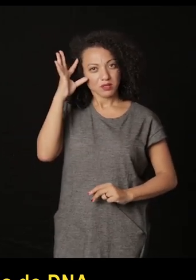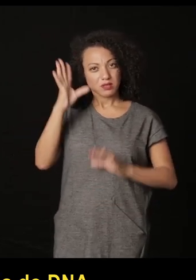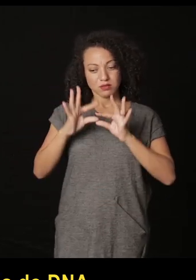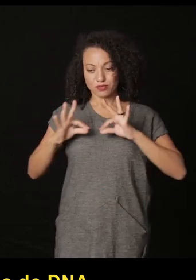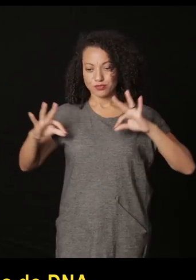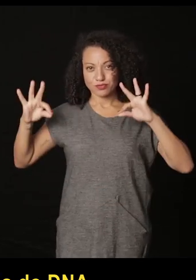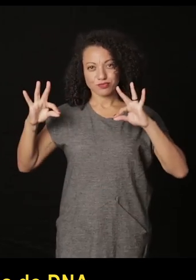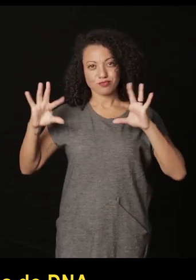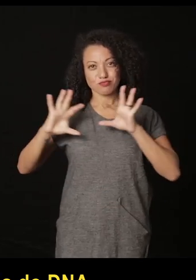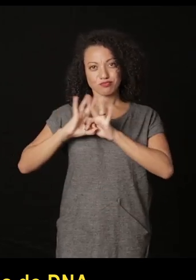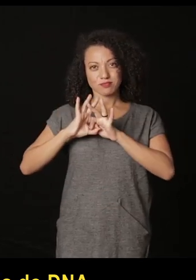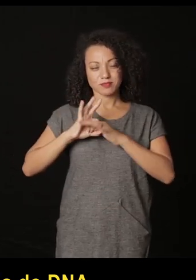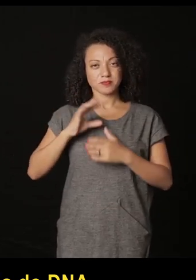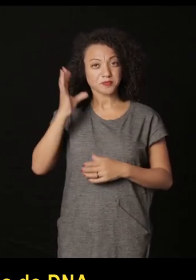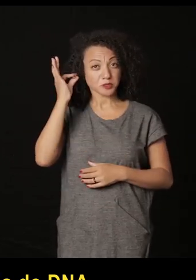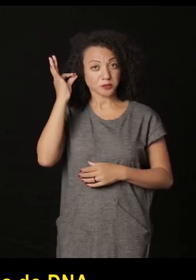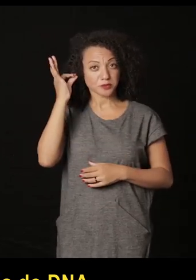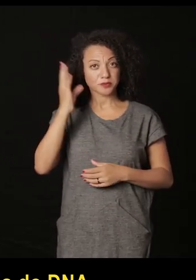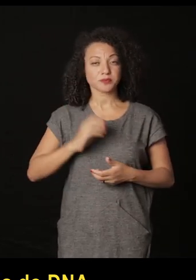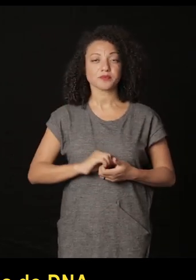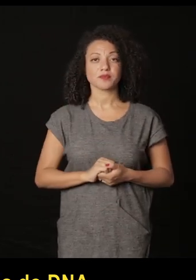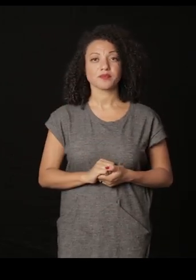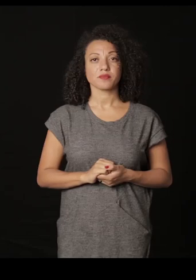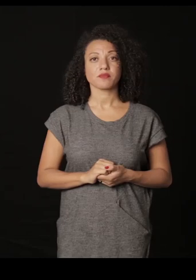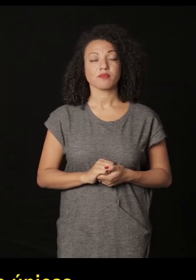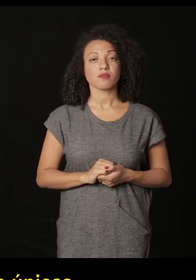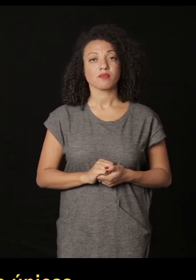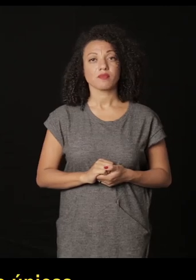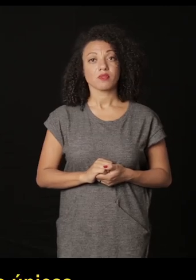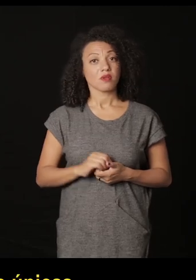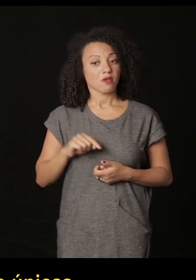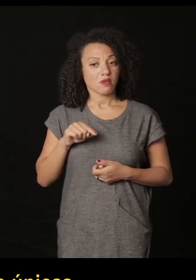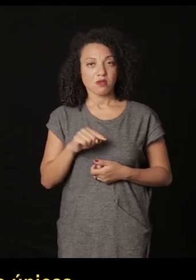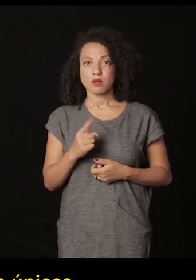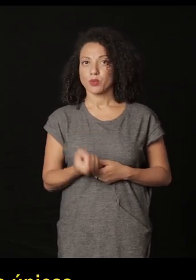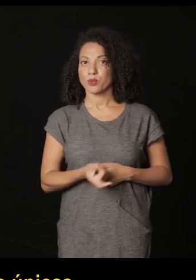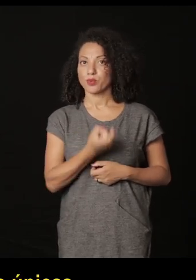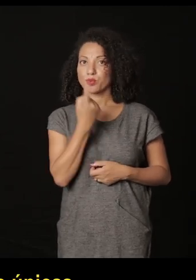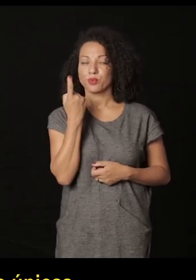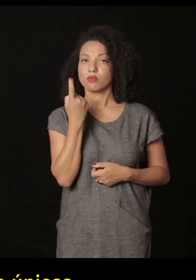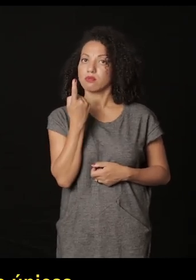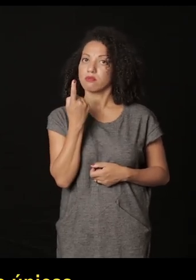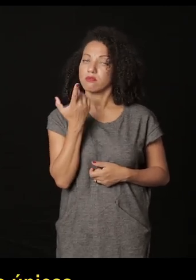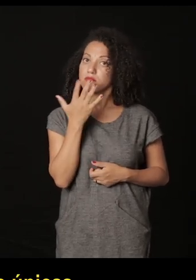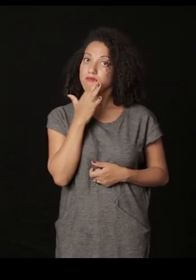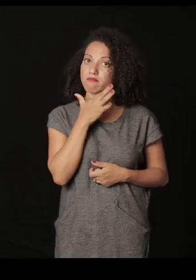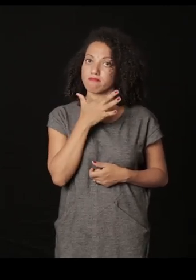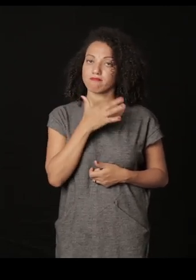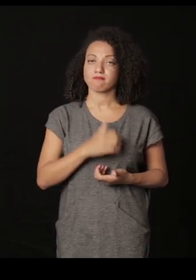ellas dos y la autora por el cabello estas son obviamente piezas únicas